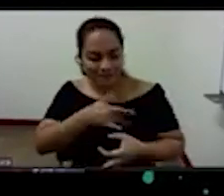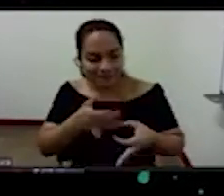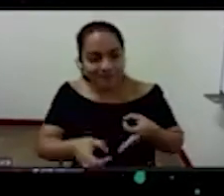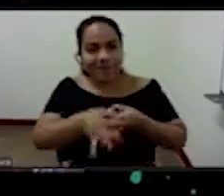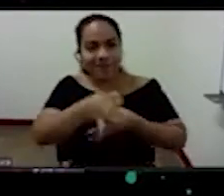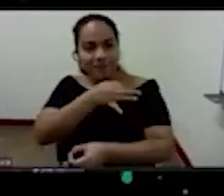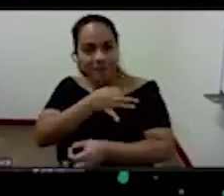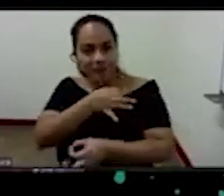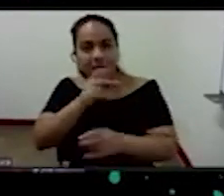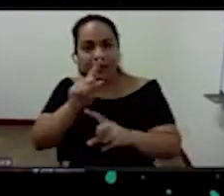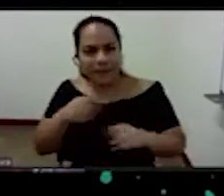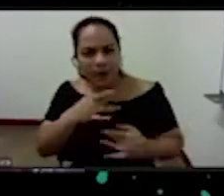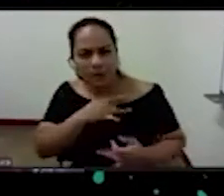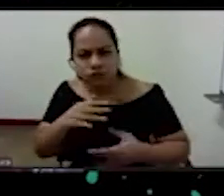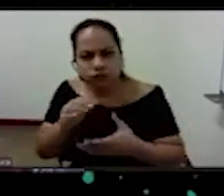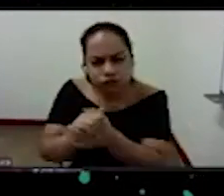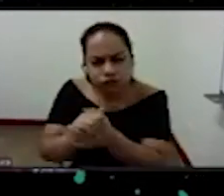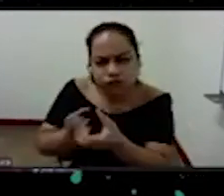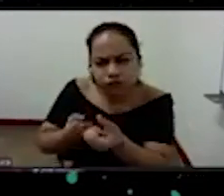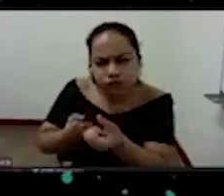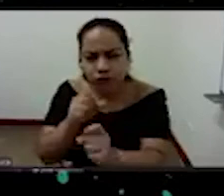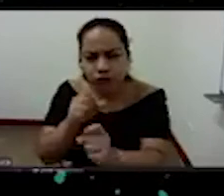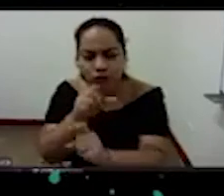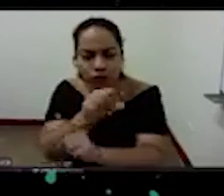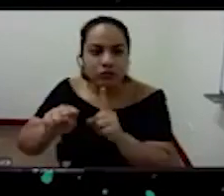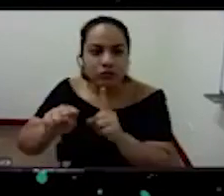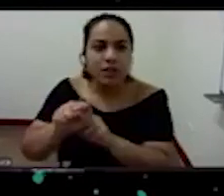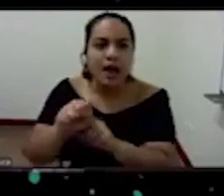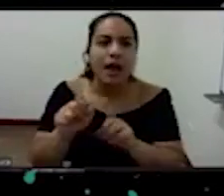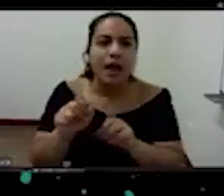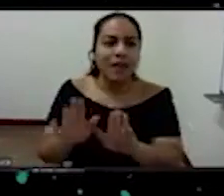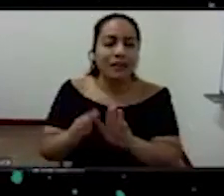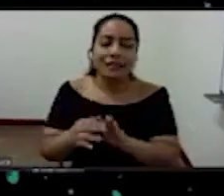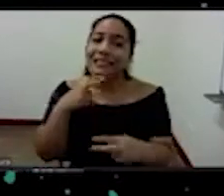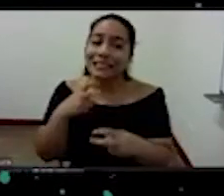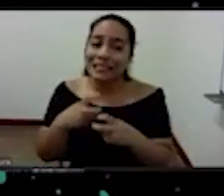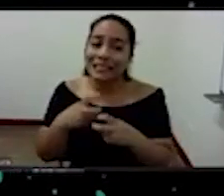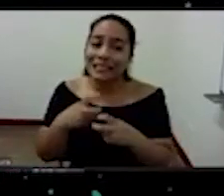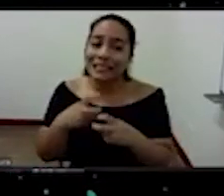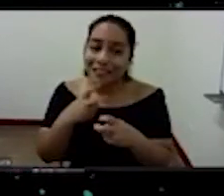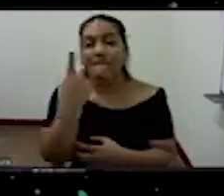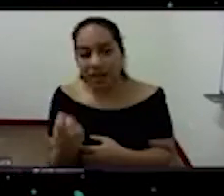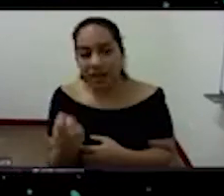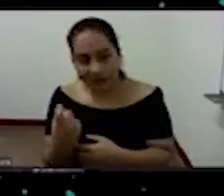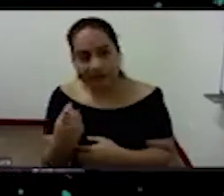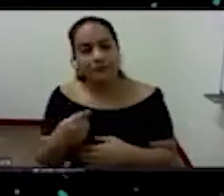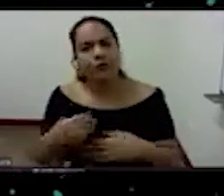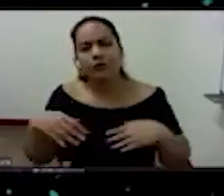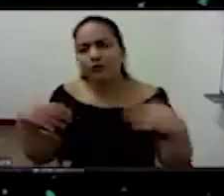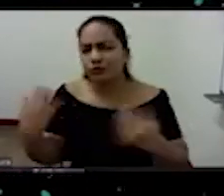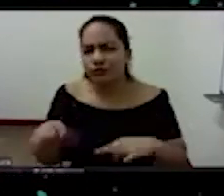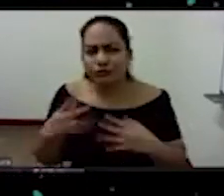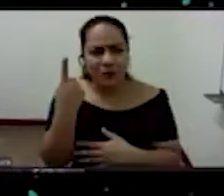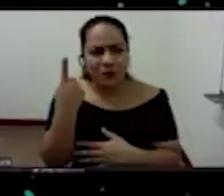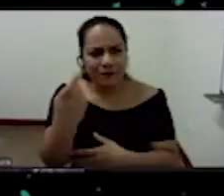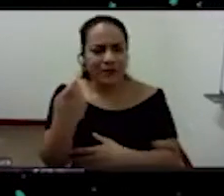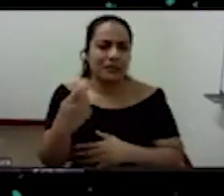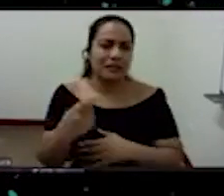solidaridad social es lo que nos falta más uno